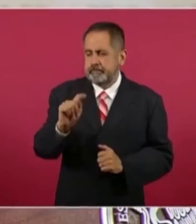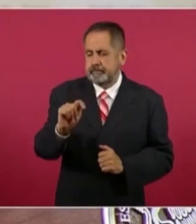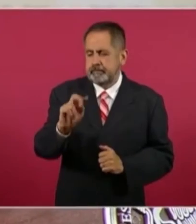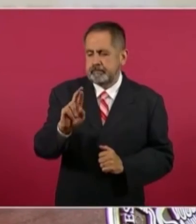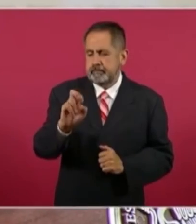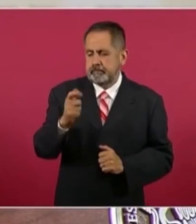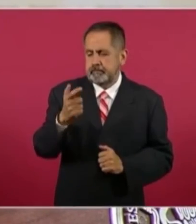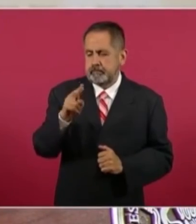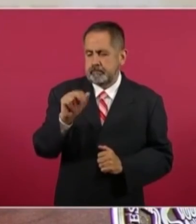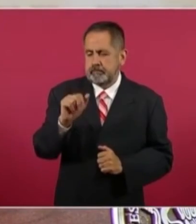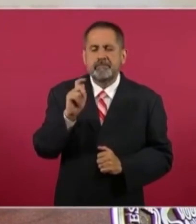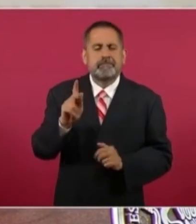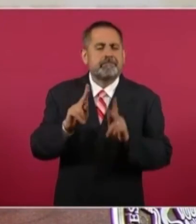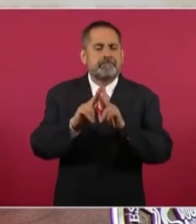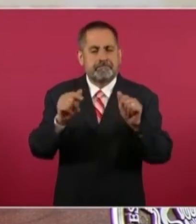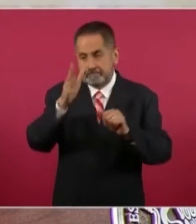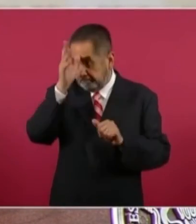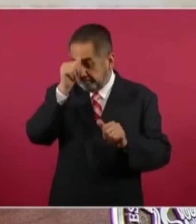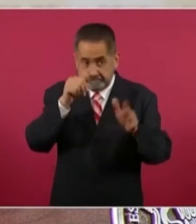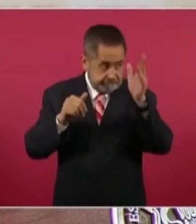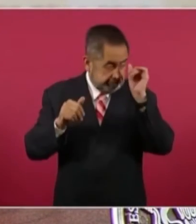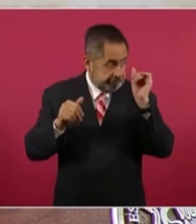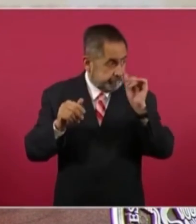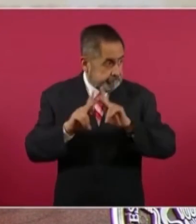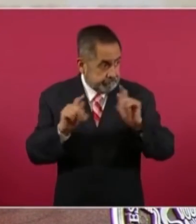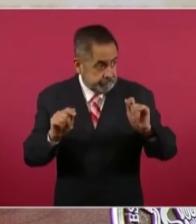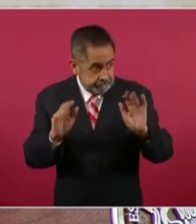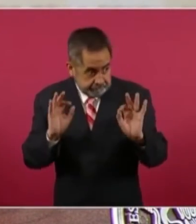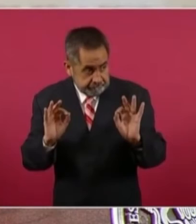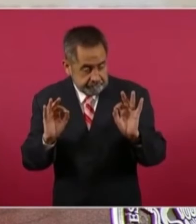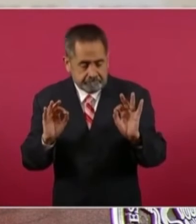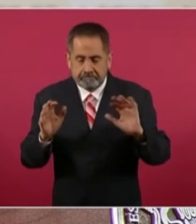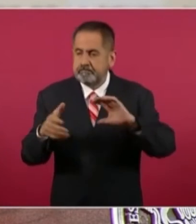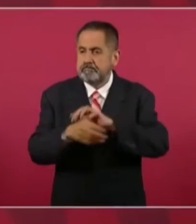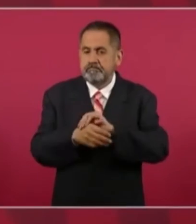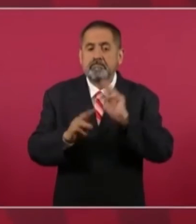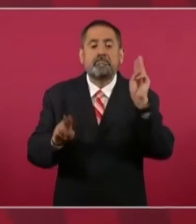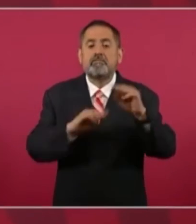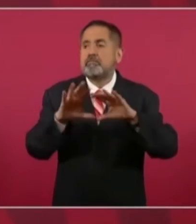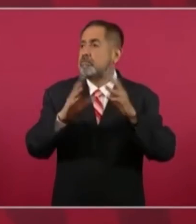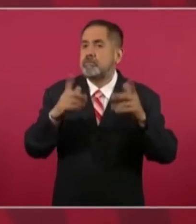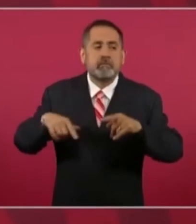el ambiente, en el mundo.